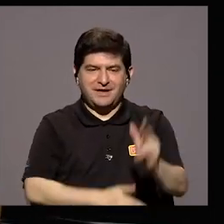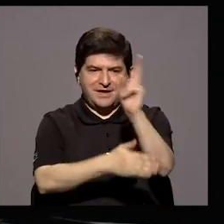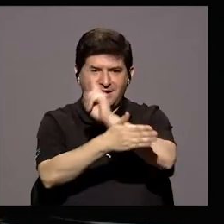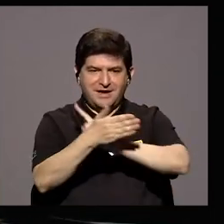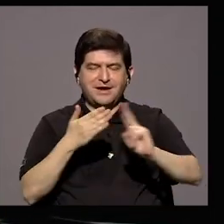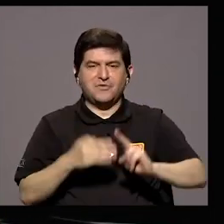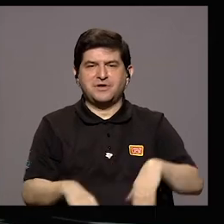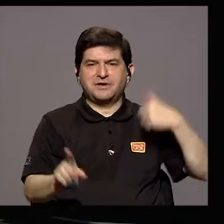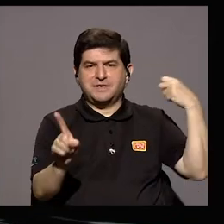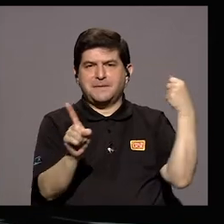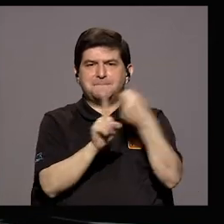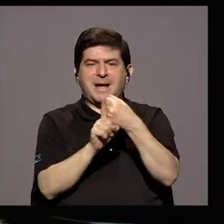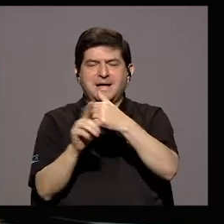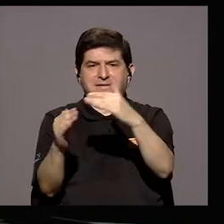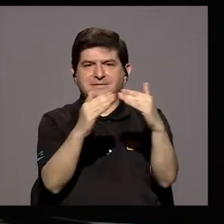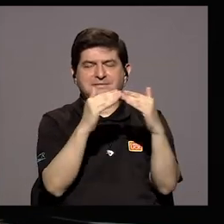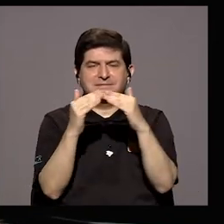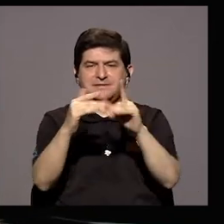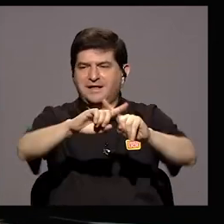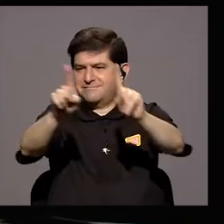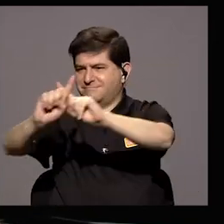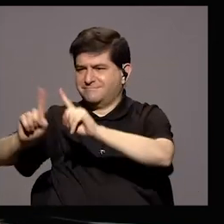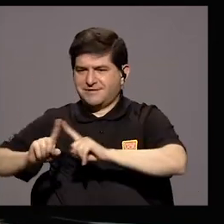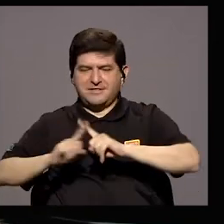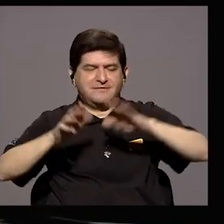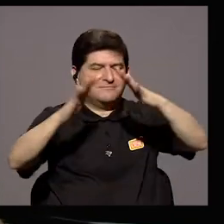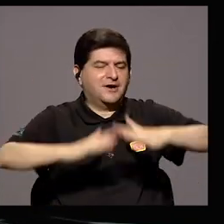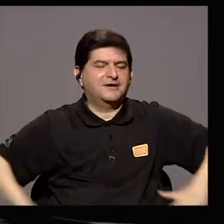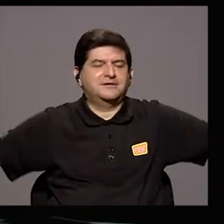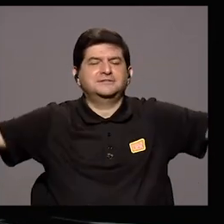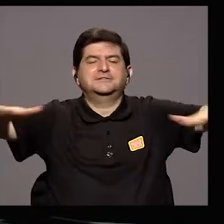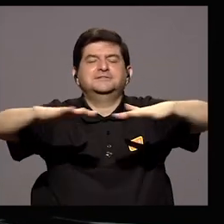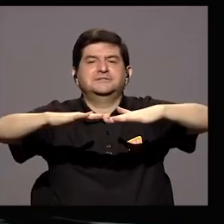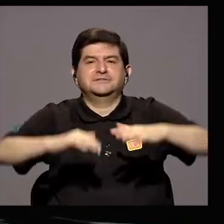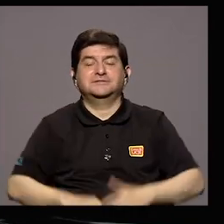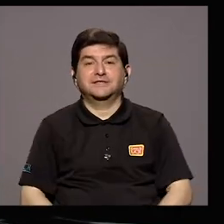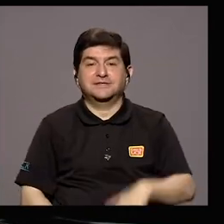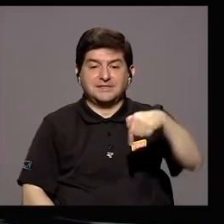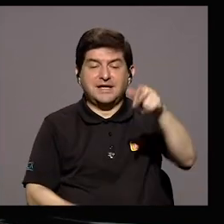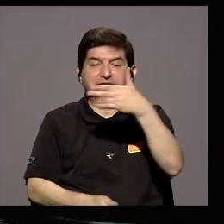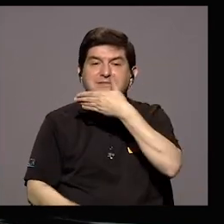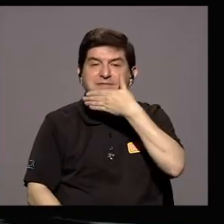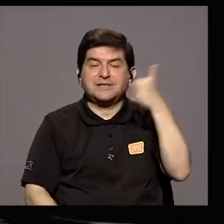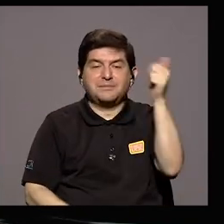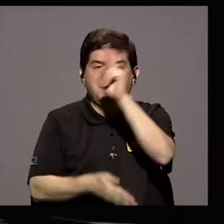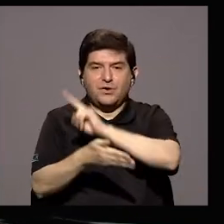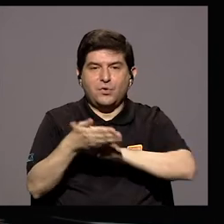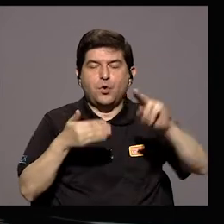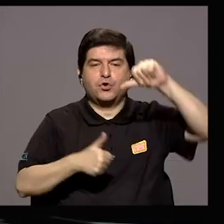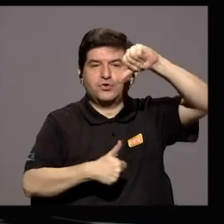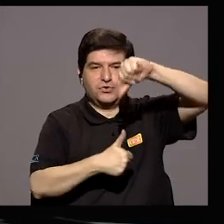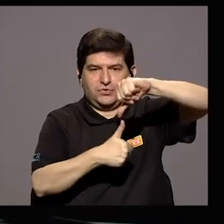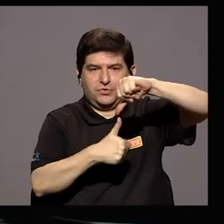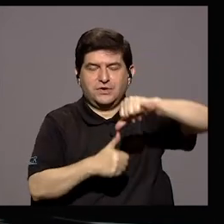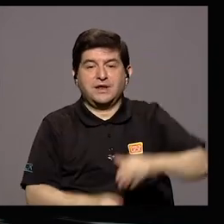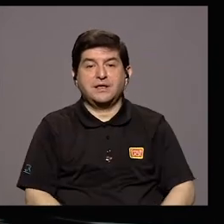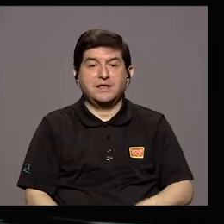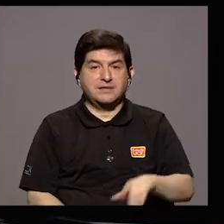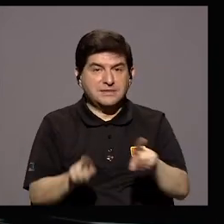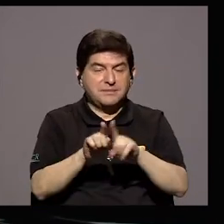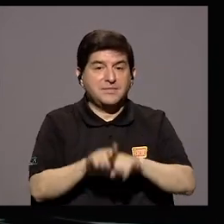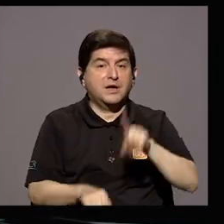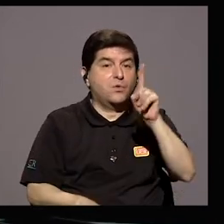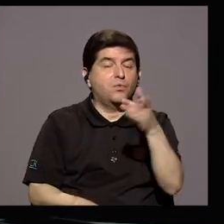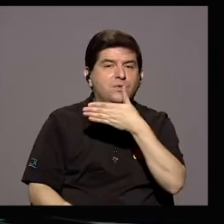universidad Está impactando en la ciudadanía Desde muchos diferentes ámbitos Esta es la mejor universidad de Centroamérica De las mejores del mundo